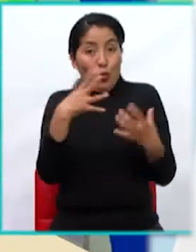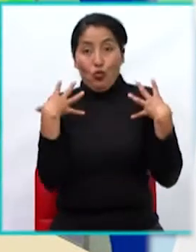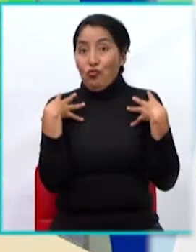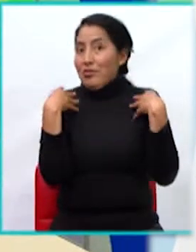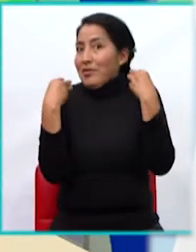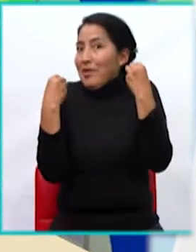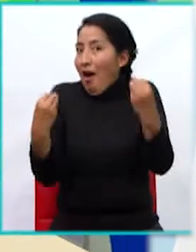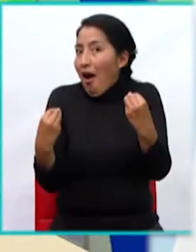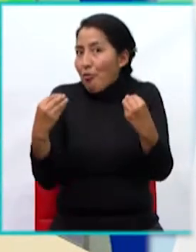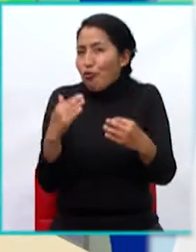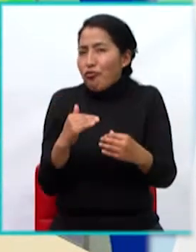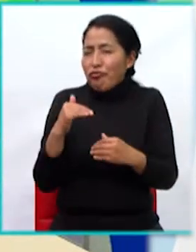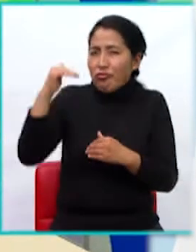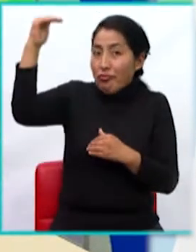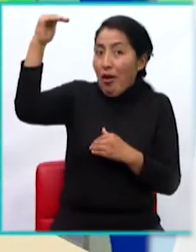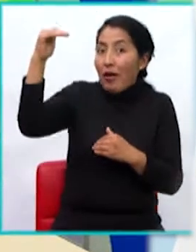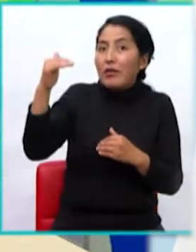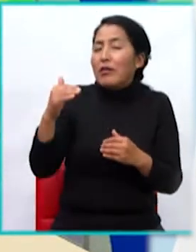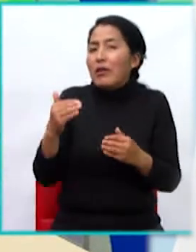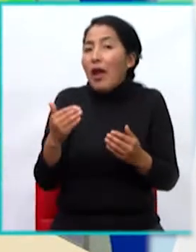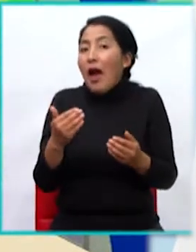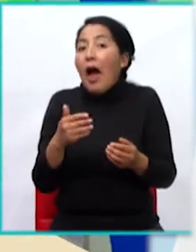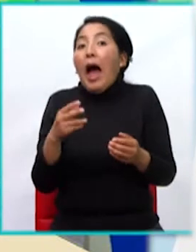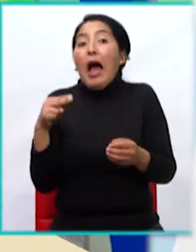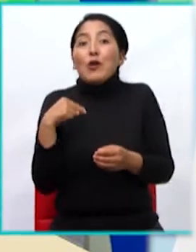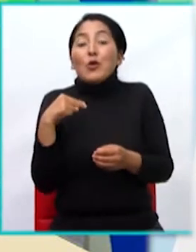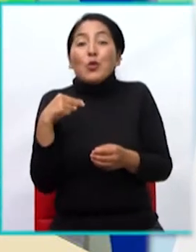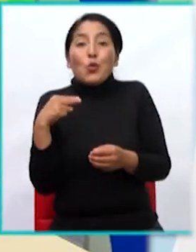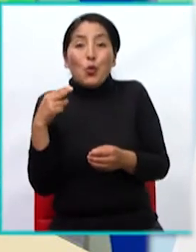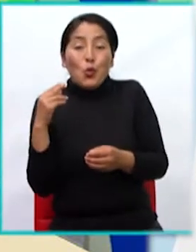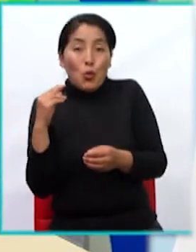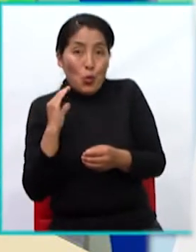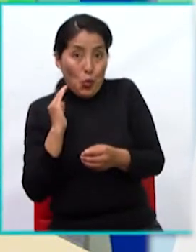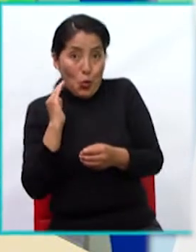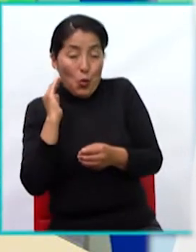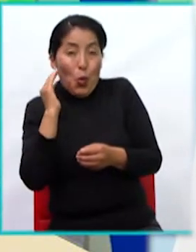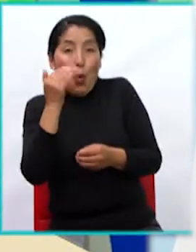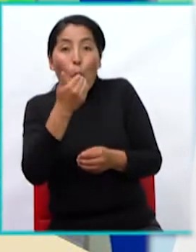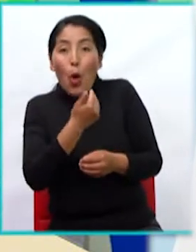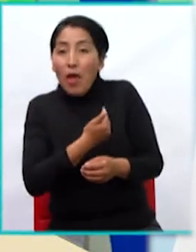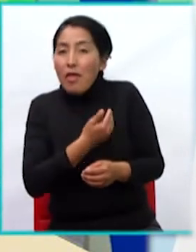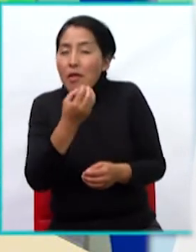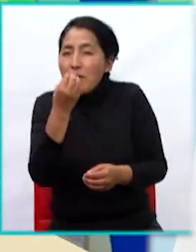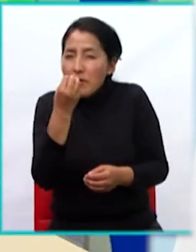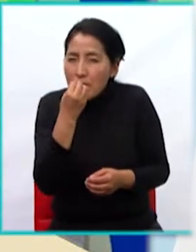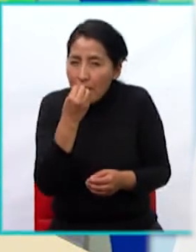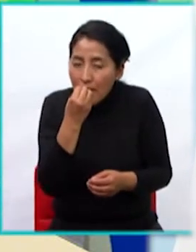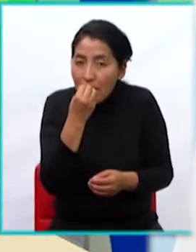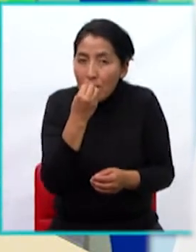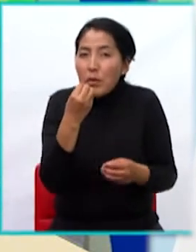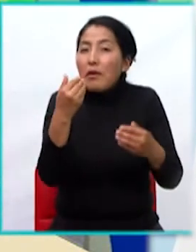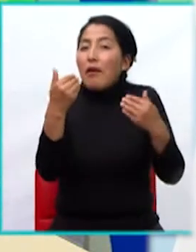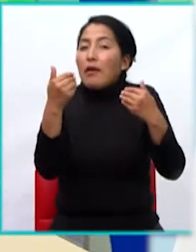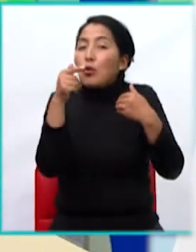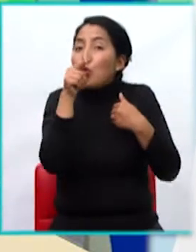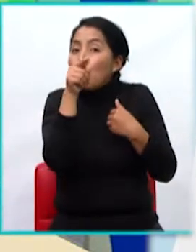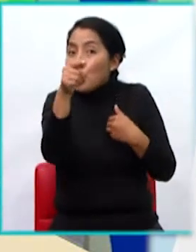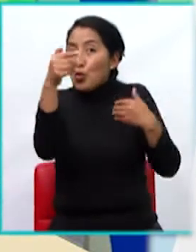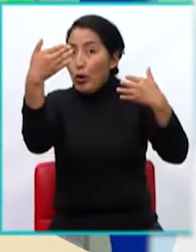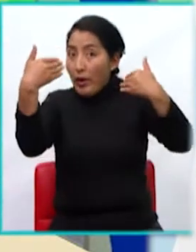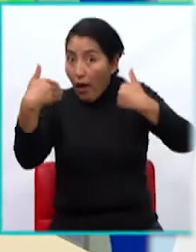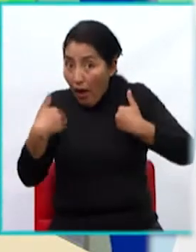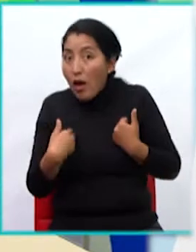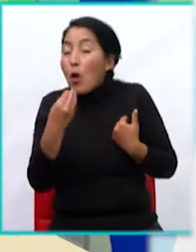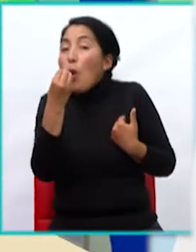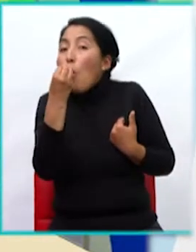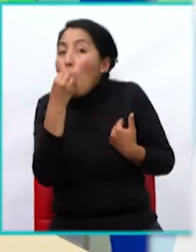saludables? ¿Se acuerdan? Pues nuestro plato de comida, si es que no se acuerdan, te hago recuerdo, tiene que tener